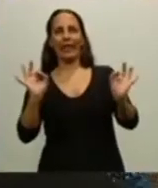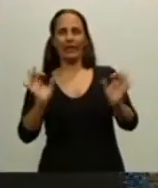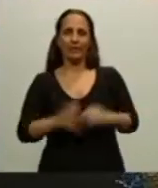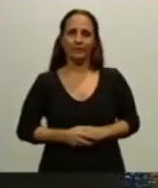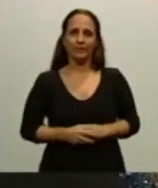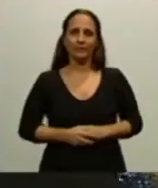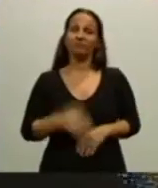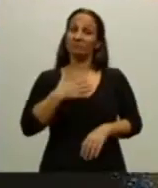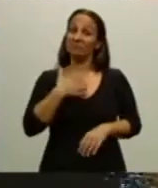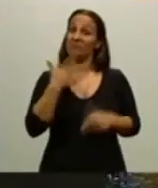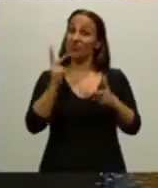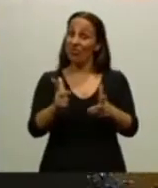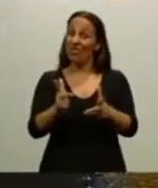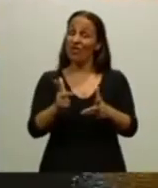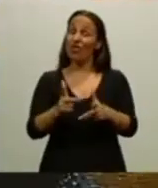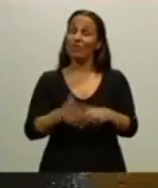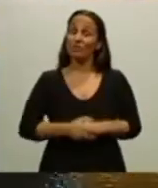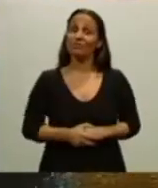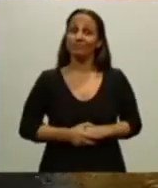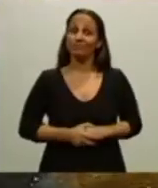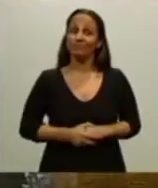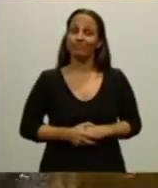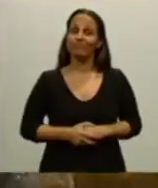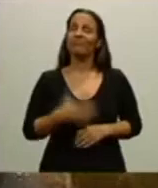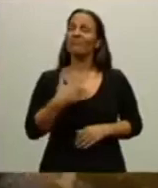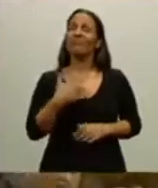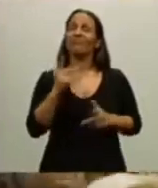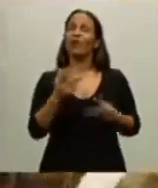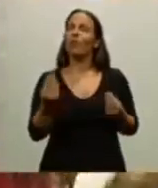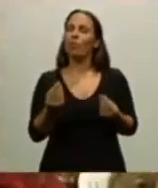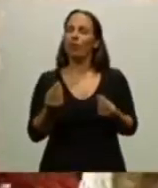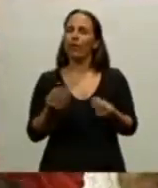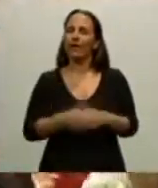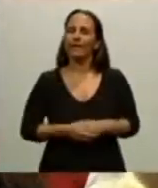Y digo esto porque hubo un ejemplo,